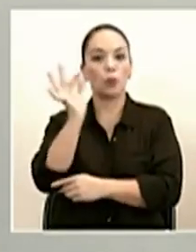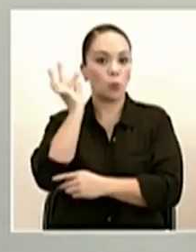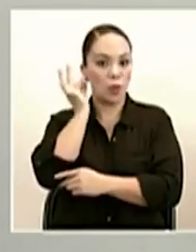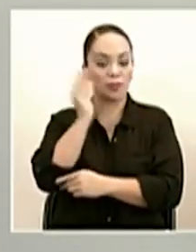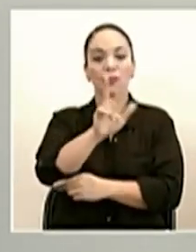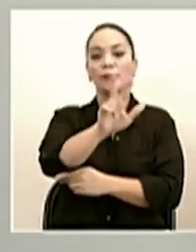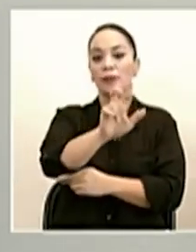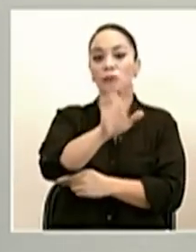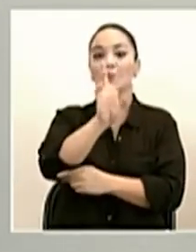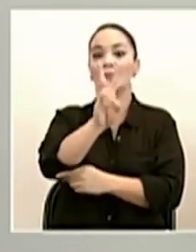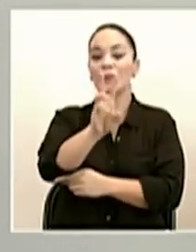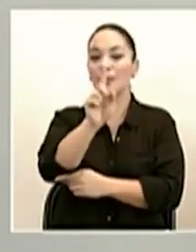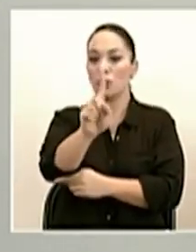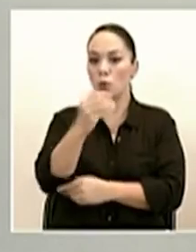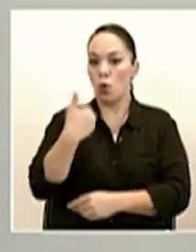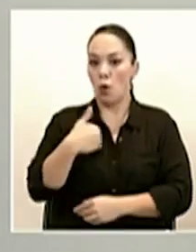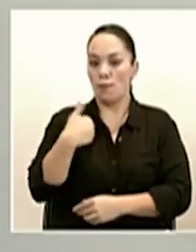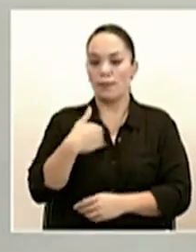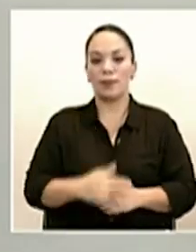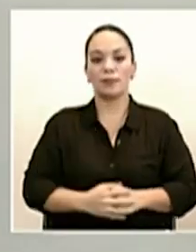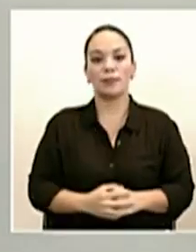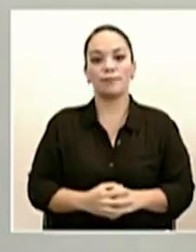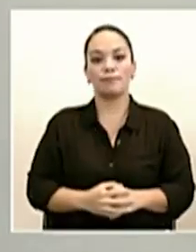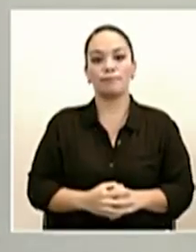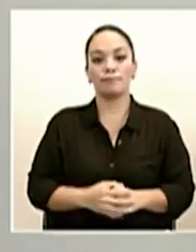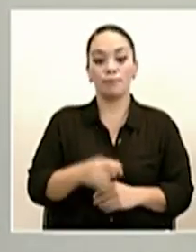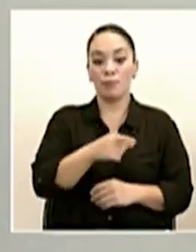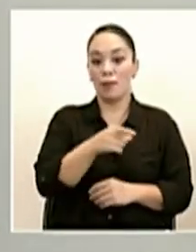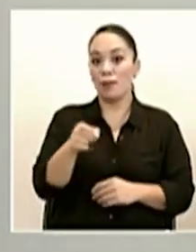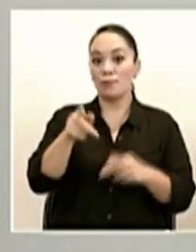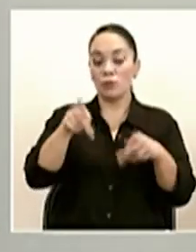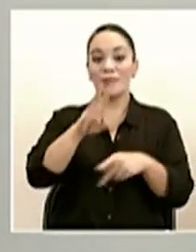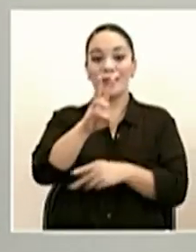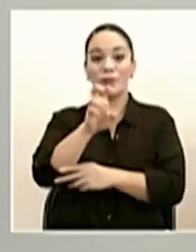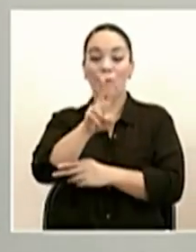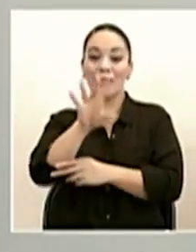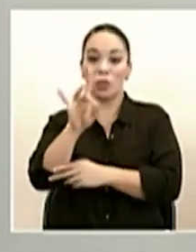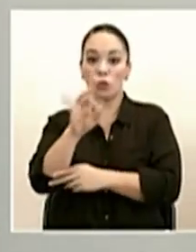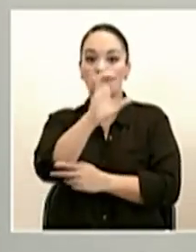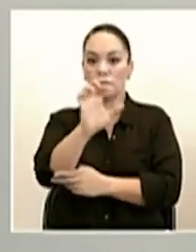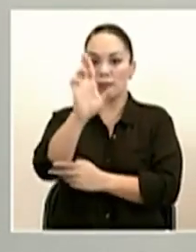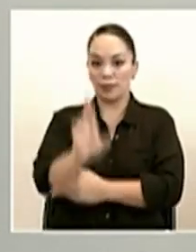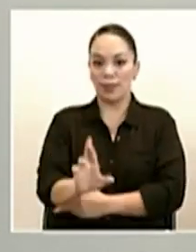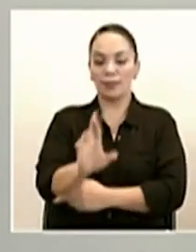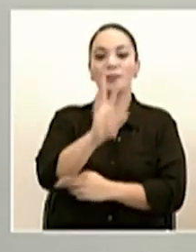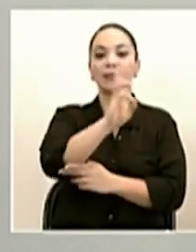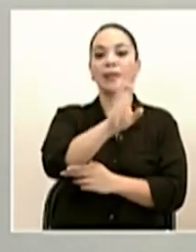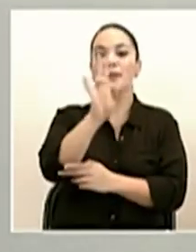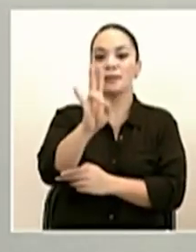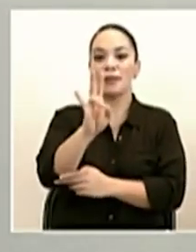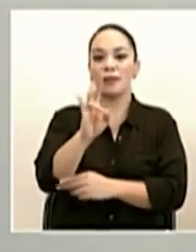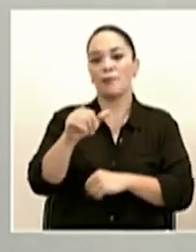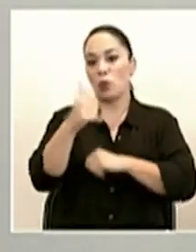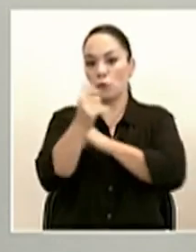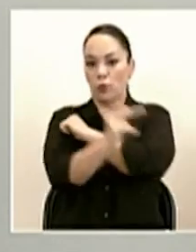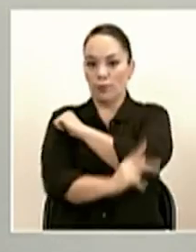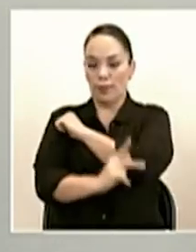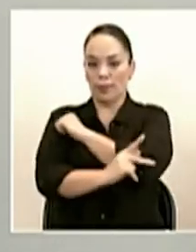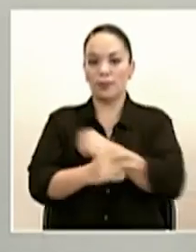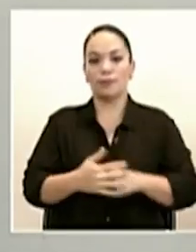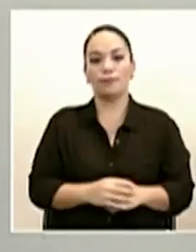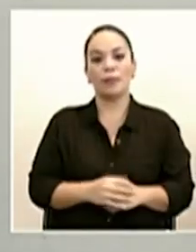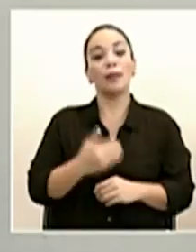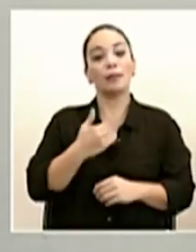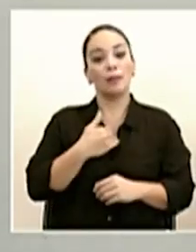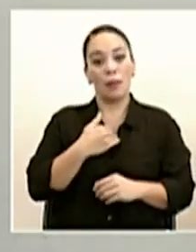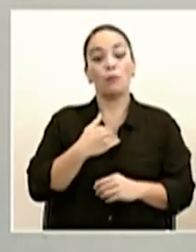y 361 hombres, de los cuales 628 son costarricenses y 67 son extranjeros. Tenemos